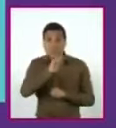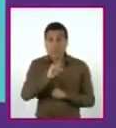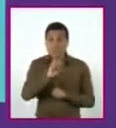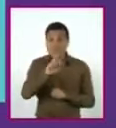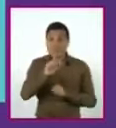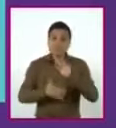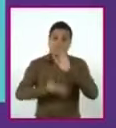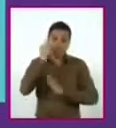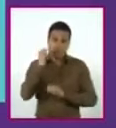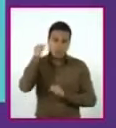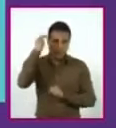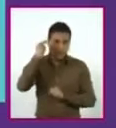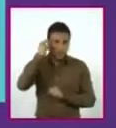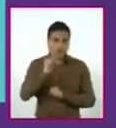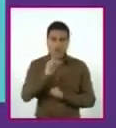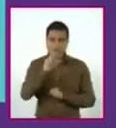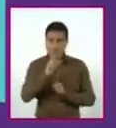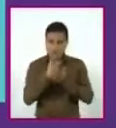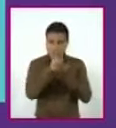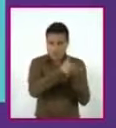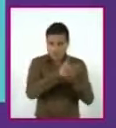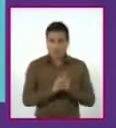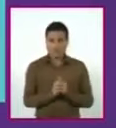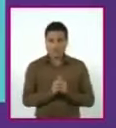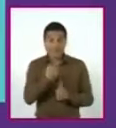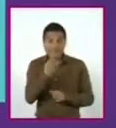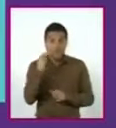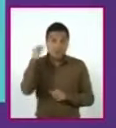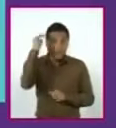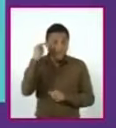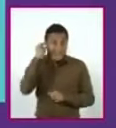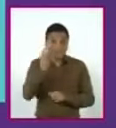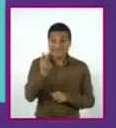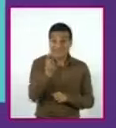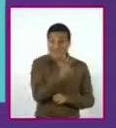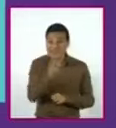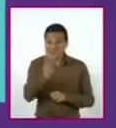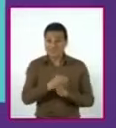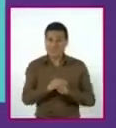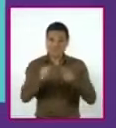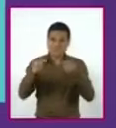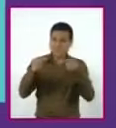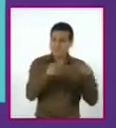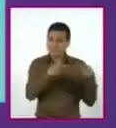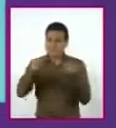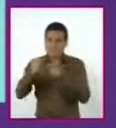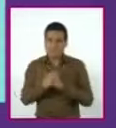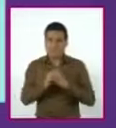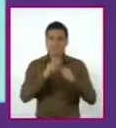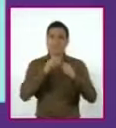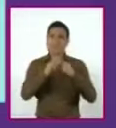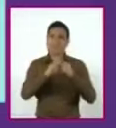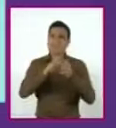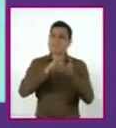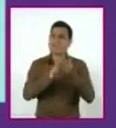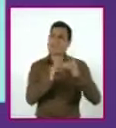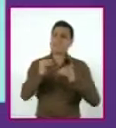al rey Arturo en la tierra. Esto generó entre los dos reinos un desacuerdo sobre quién tenía más valor que el otro.